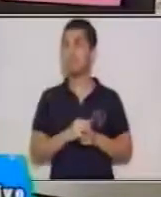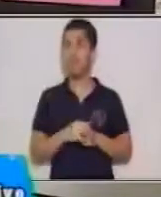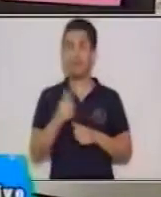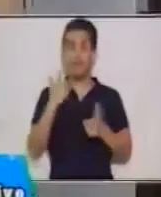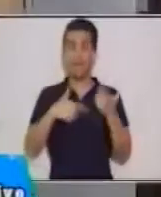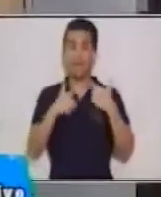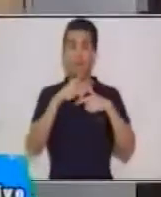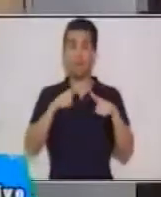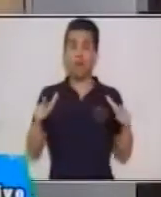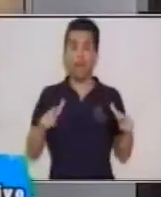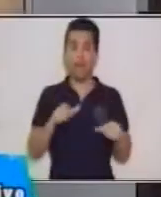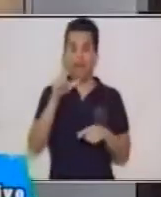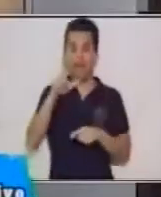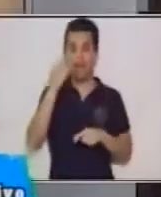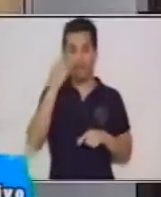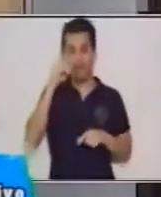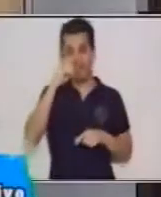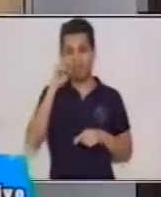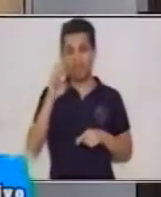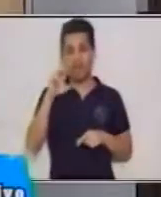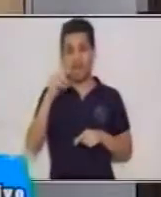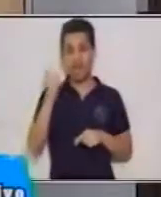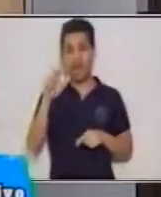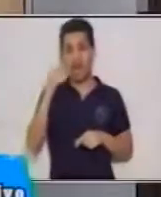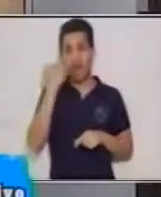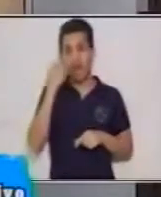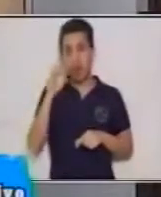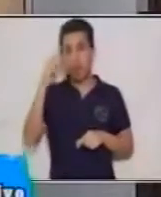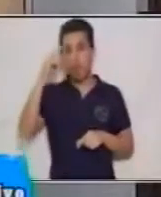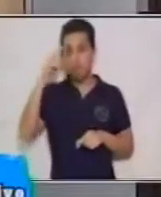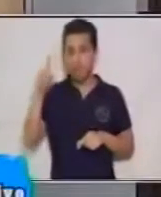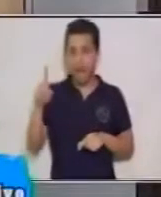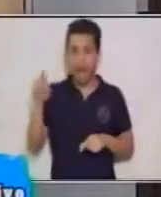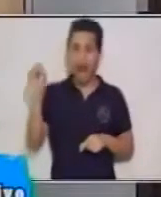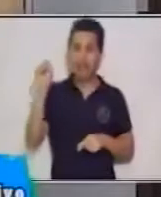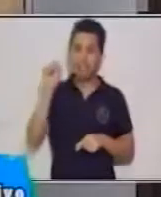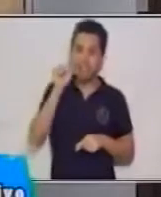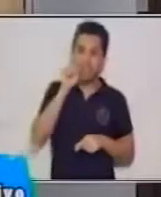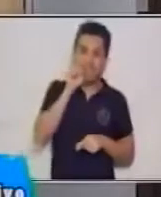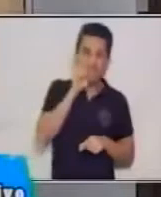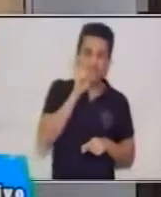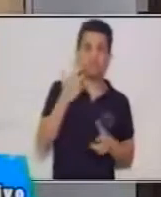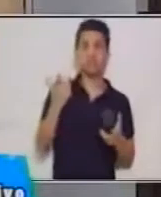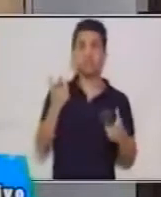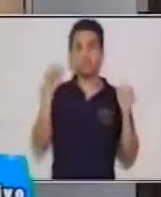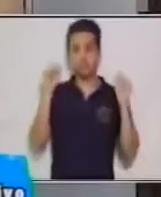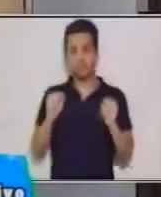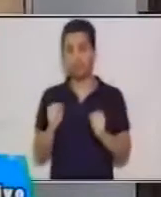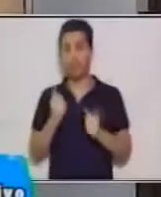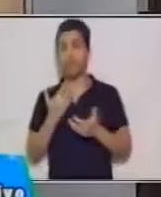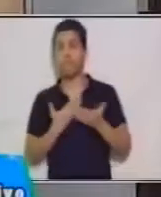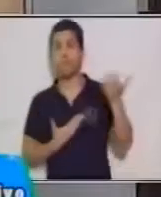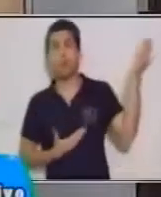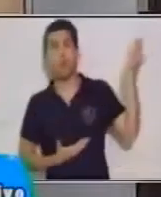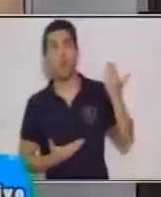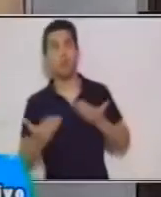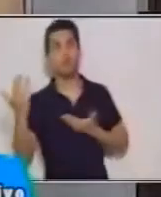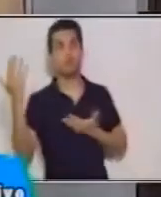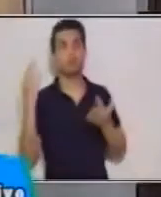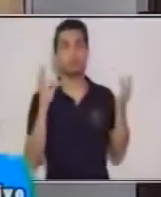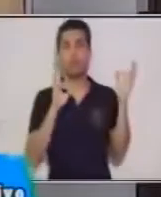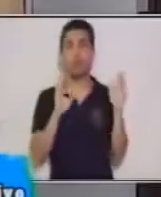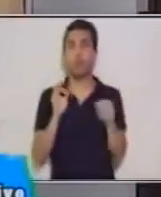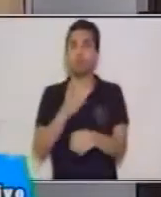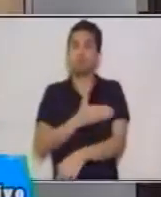literario a la zanahoria, puede ser una poesía o una narración, un